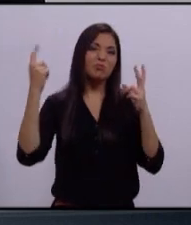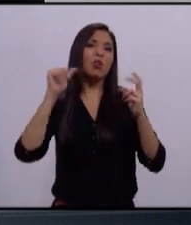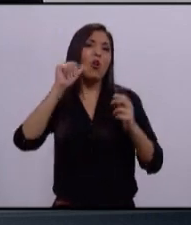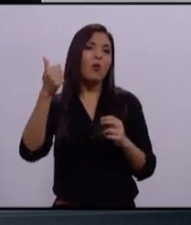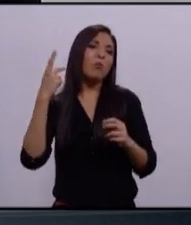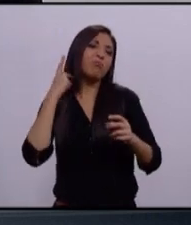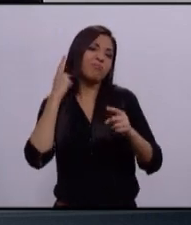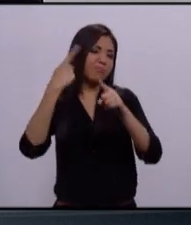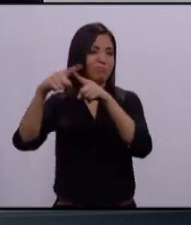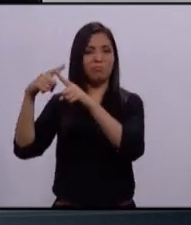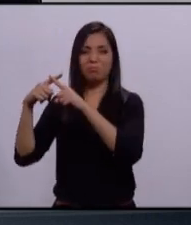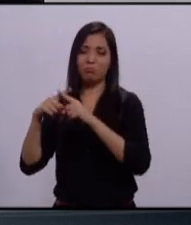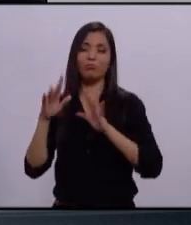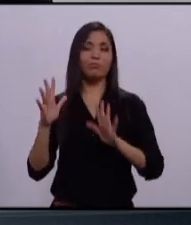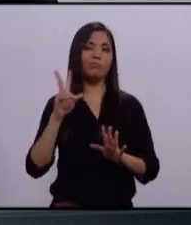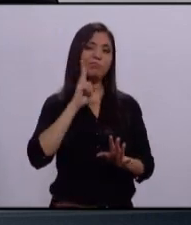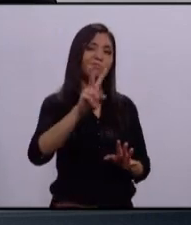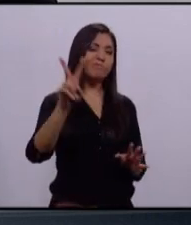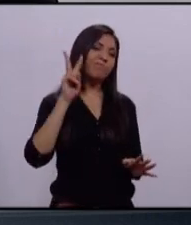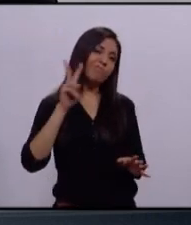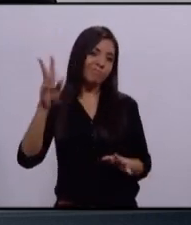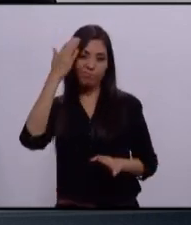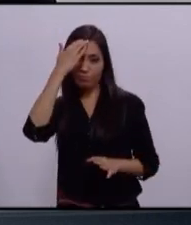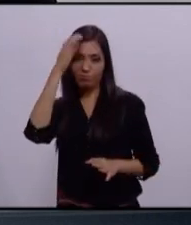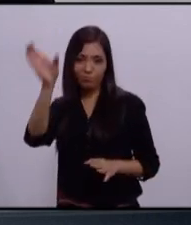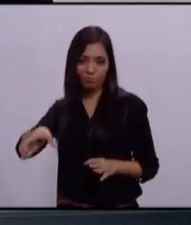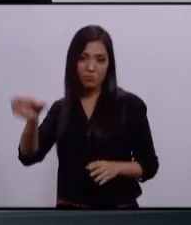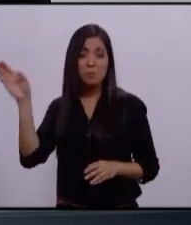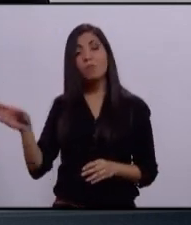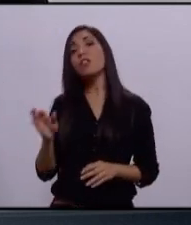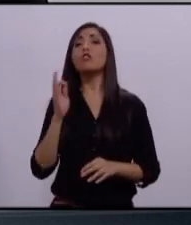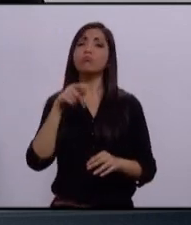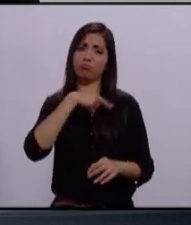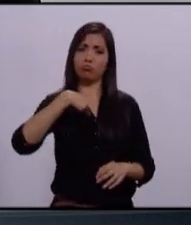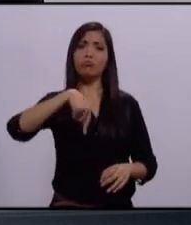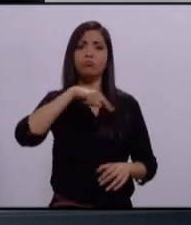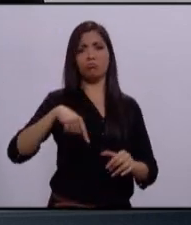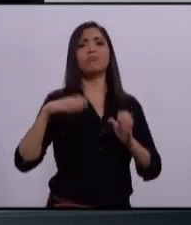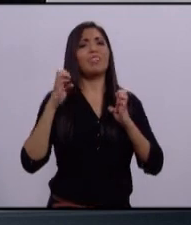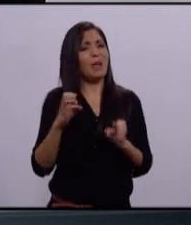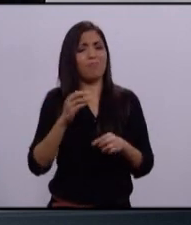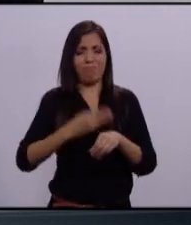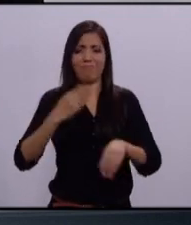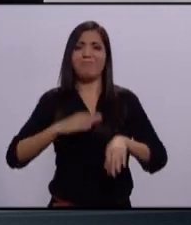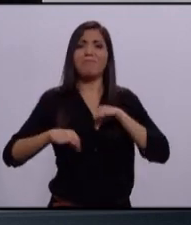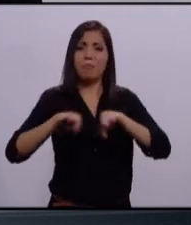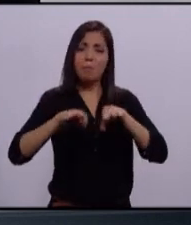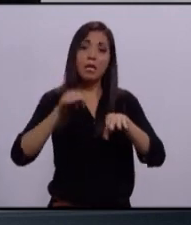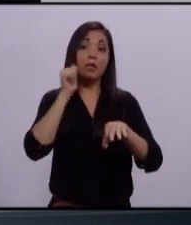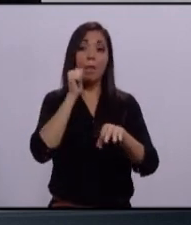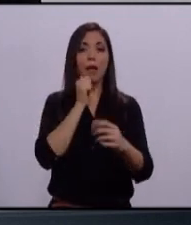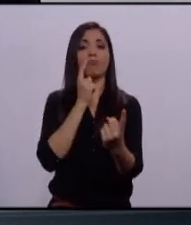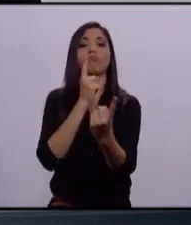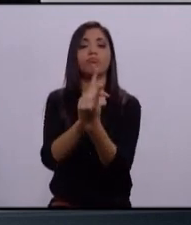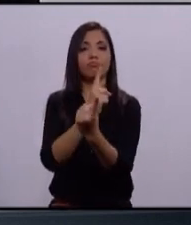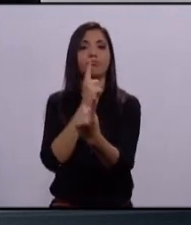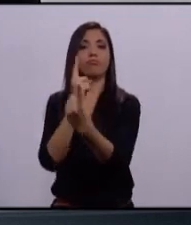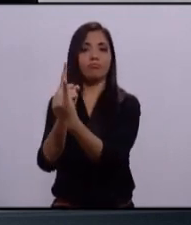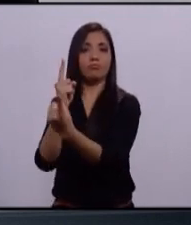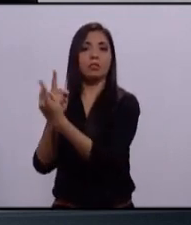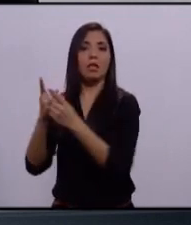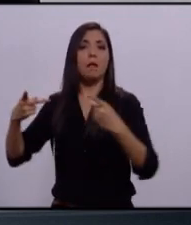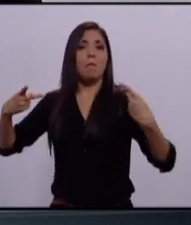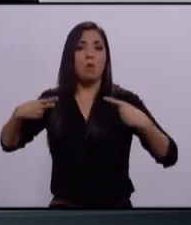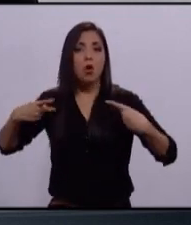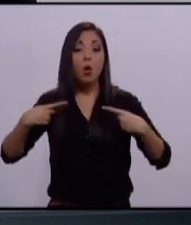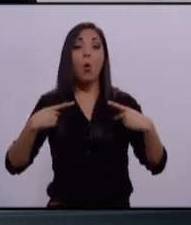los tenemos bien medidos. Nosotros hemos estado haciendo un trabajo basado en el contacto directo con la gente, casa